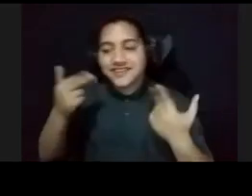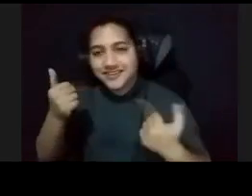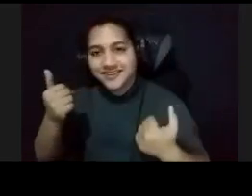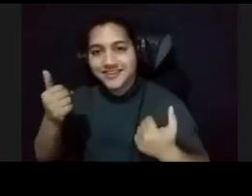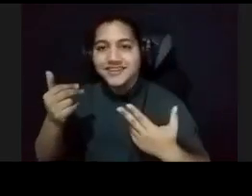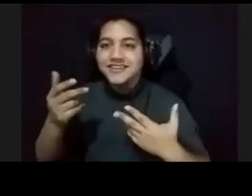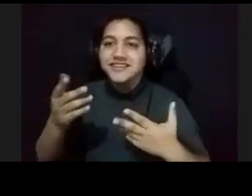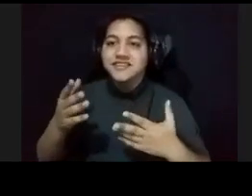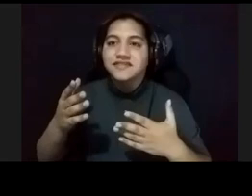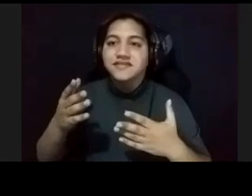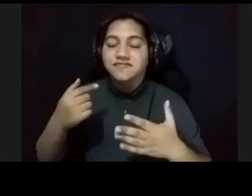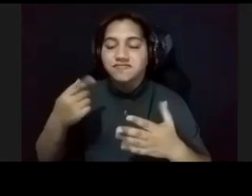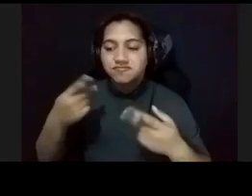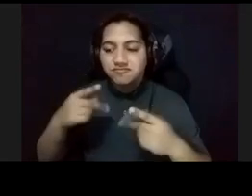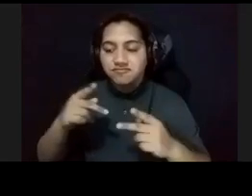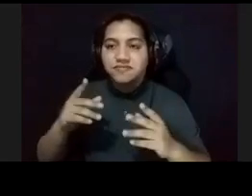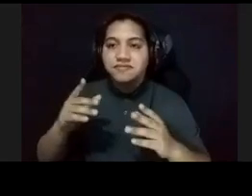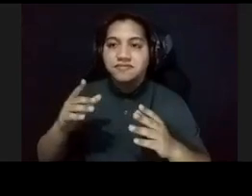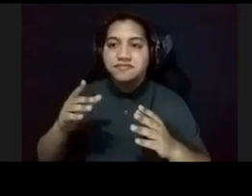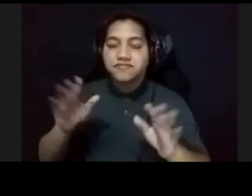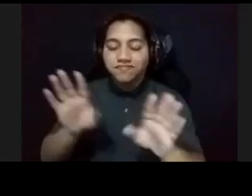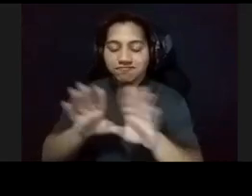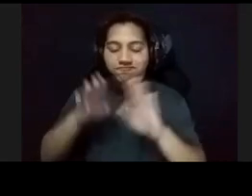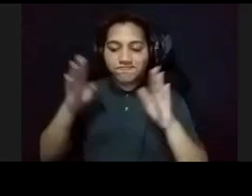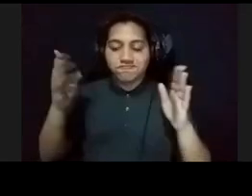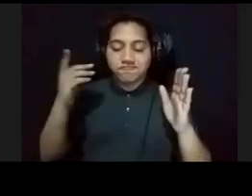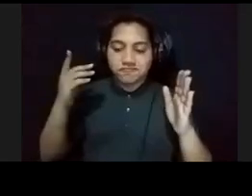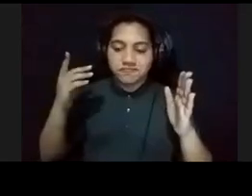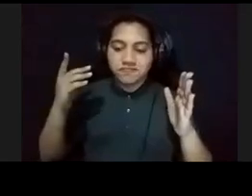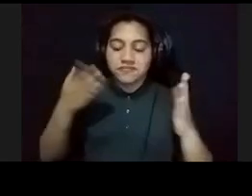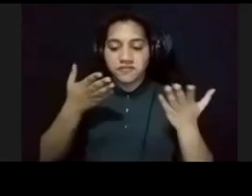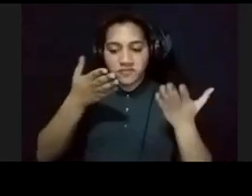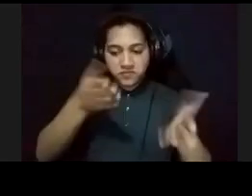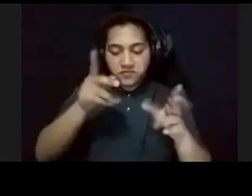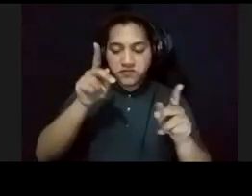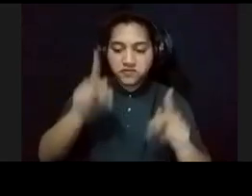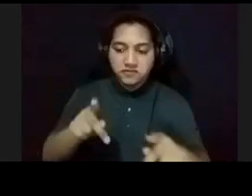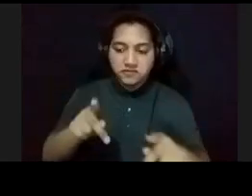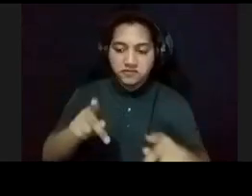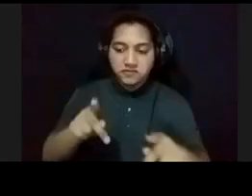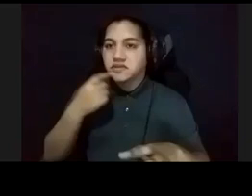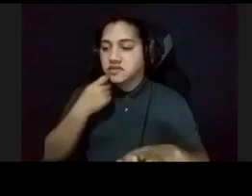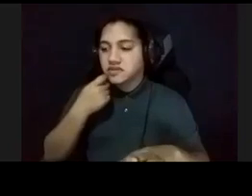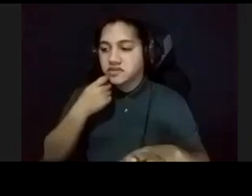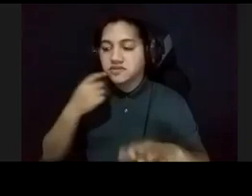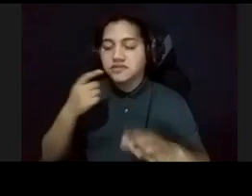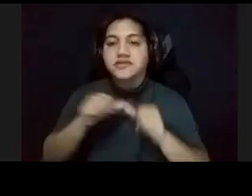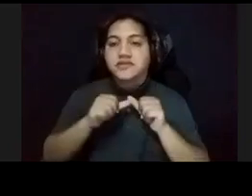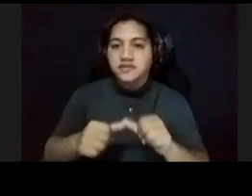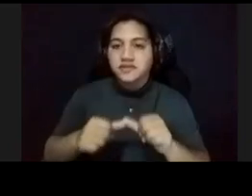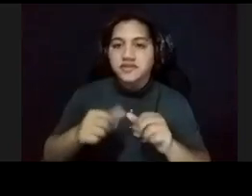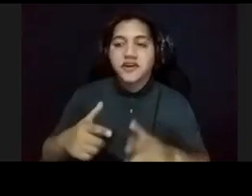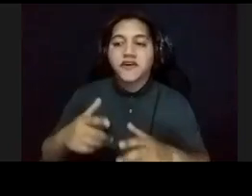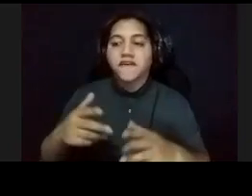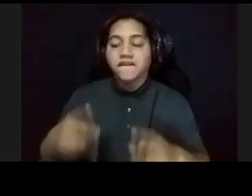me abrió las puertas, o sea, para mí, fue un ser humano, y como dijo alguien, ahorita, sigue vivo, fue un